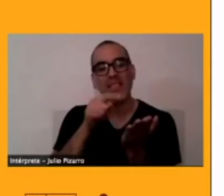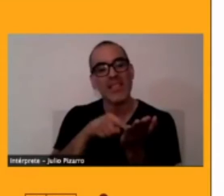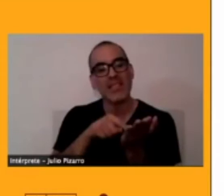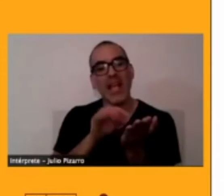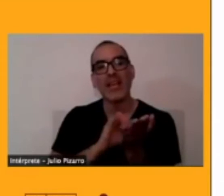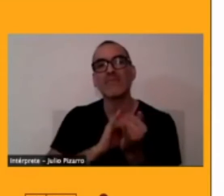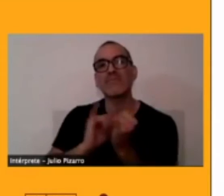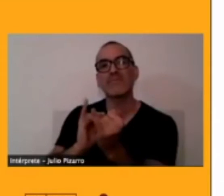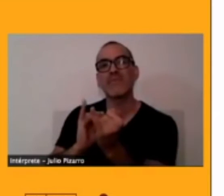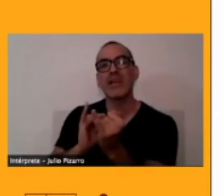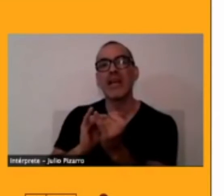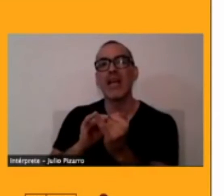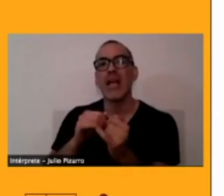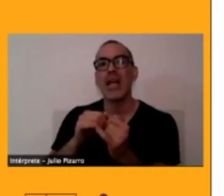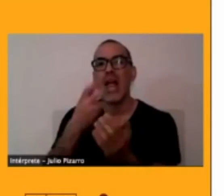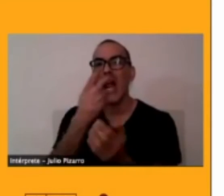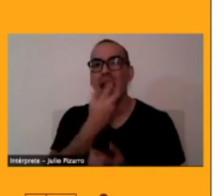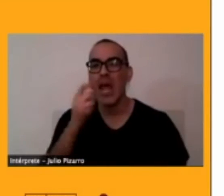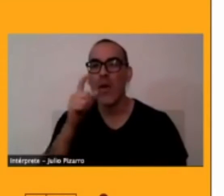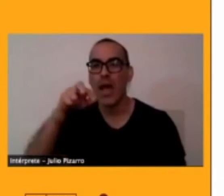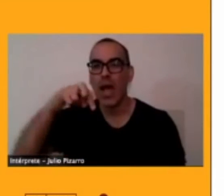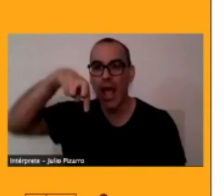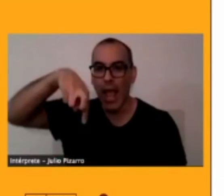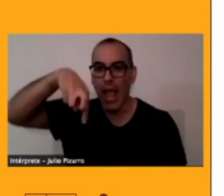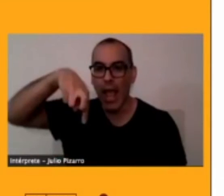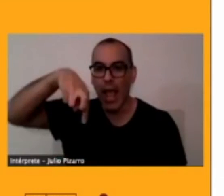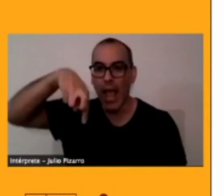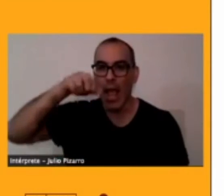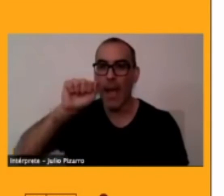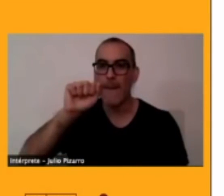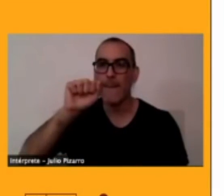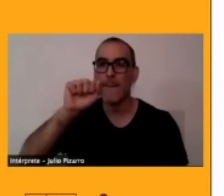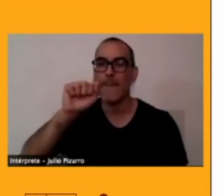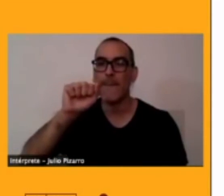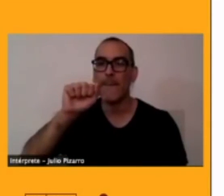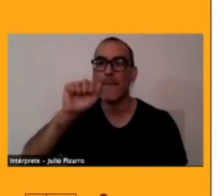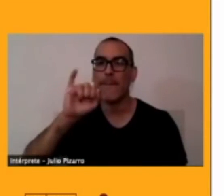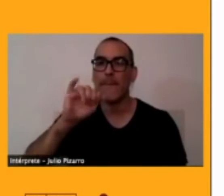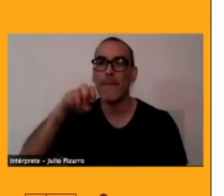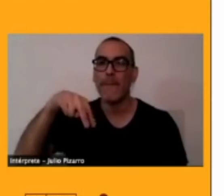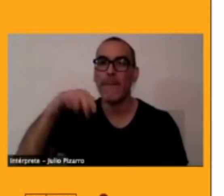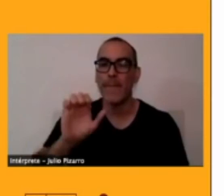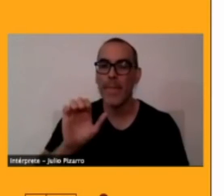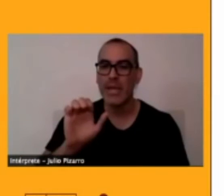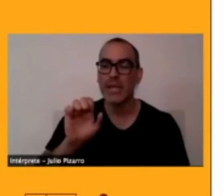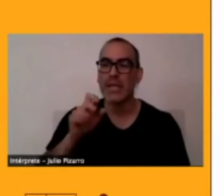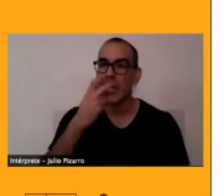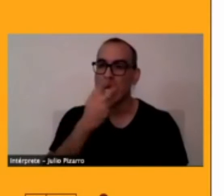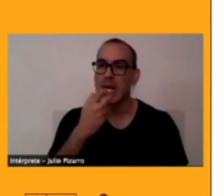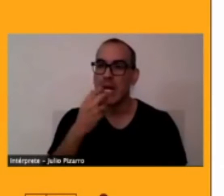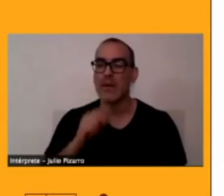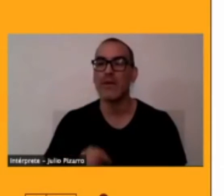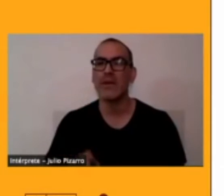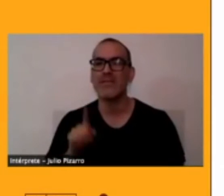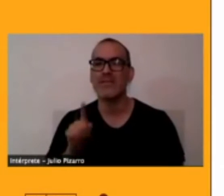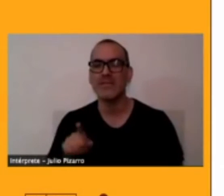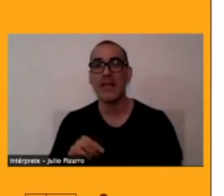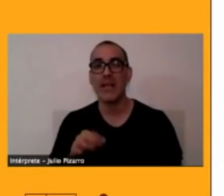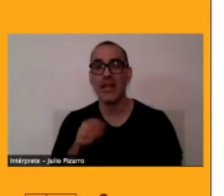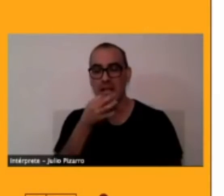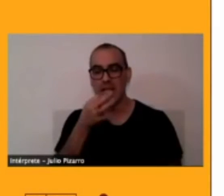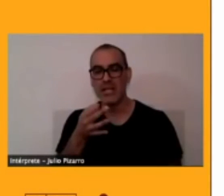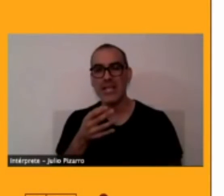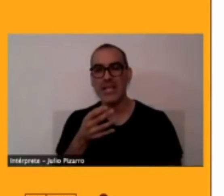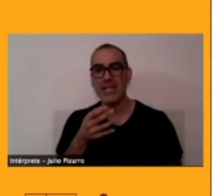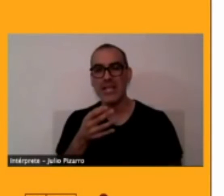Peine, se acercó a los pobres locales y entregó todo un anexo, un apéndice de la lengua